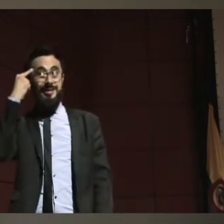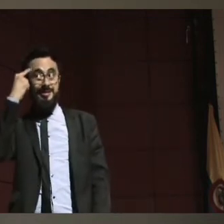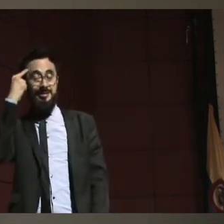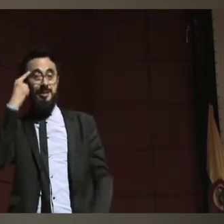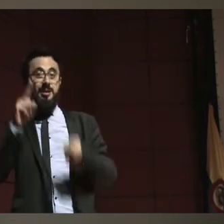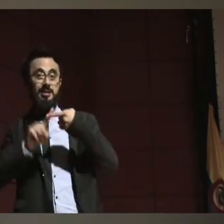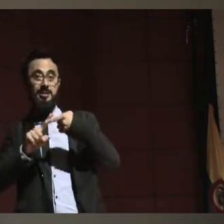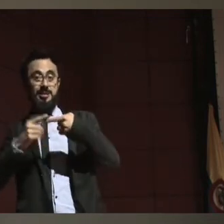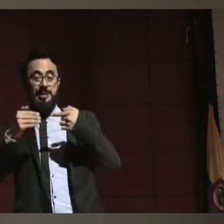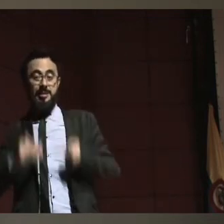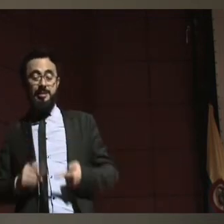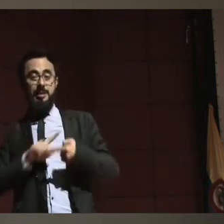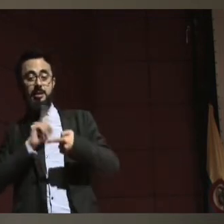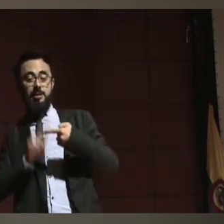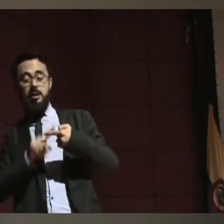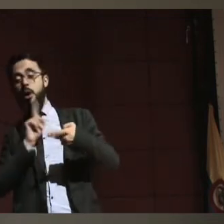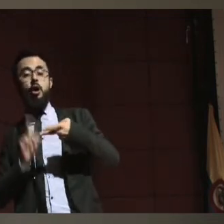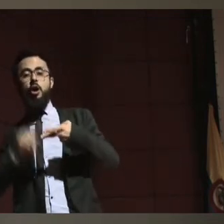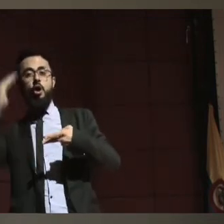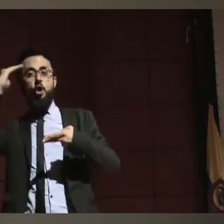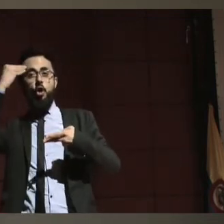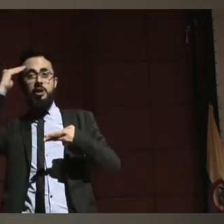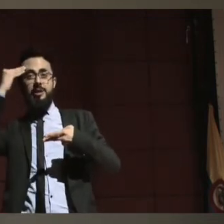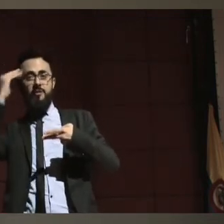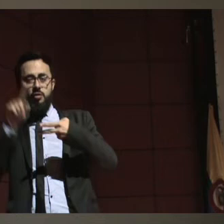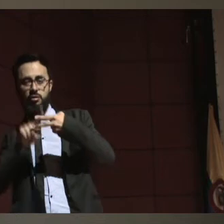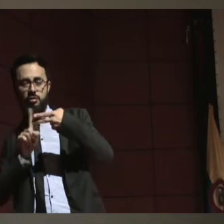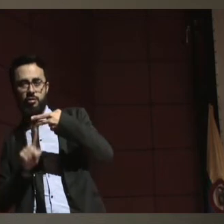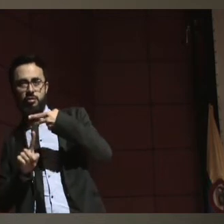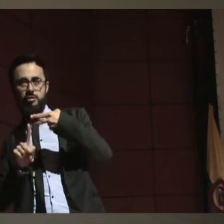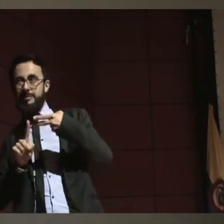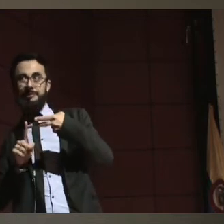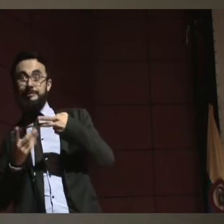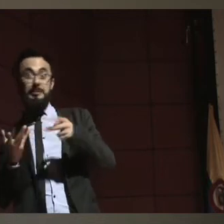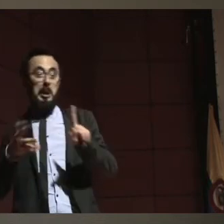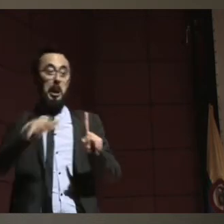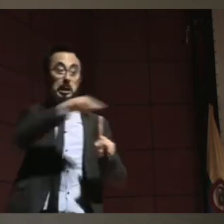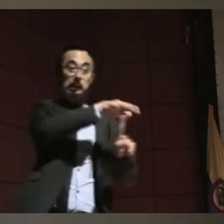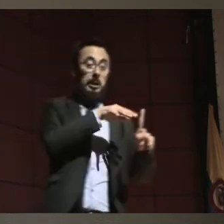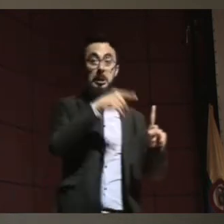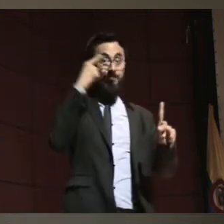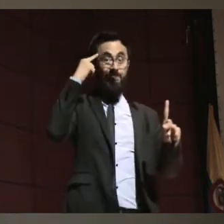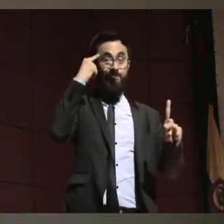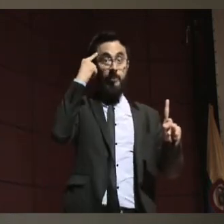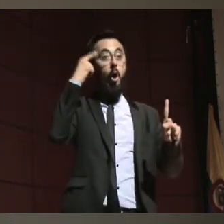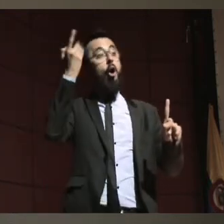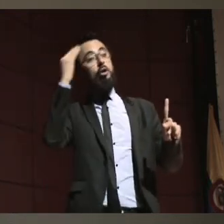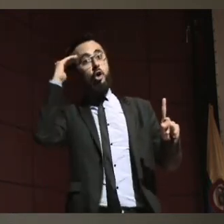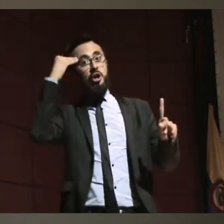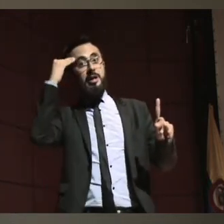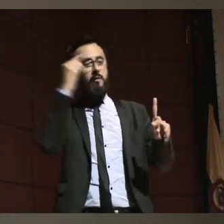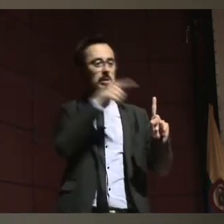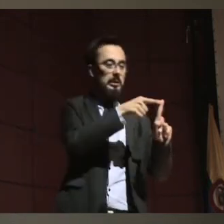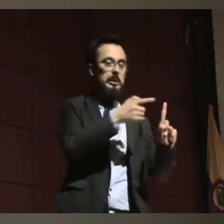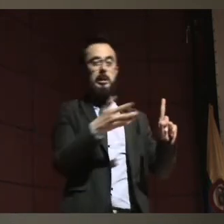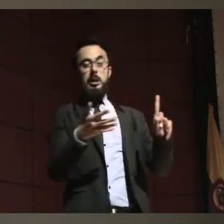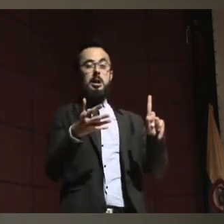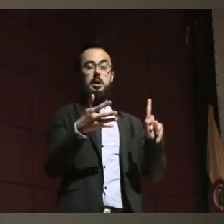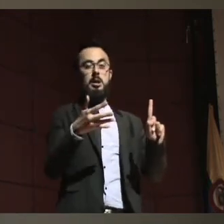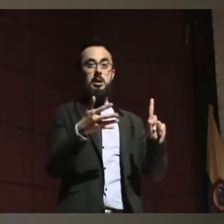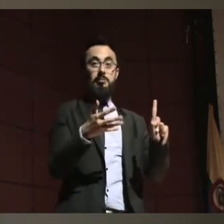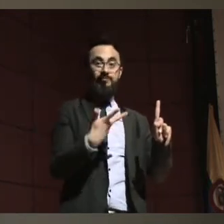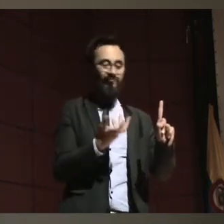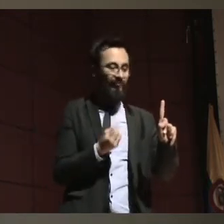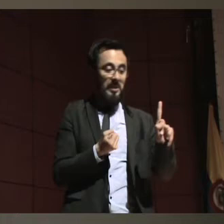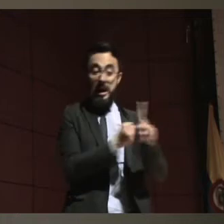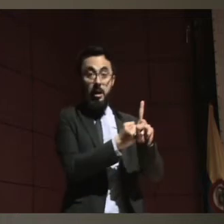tienen la posibilidad, si no tienen un apoyo, de tomar riendas de su propia vida y poder